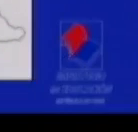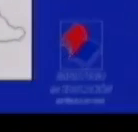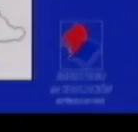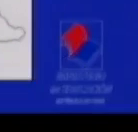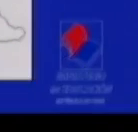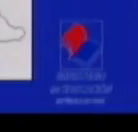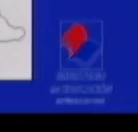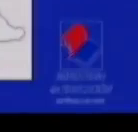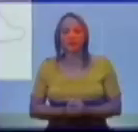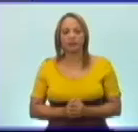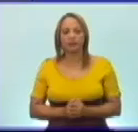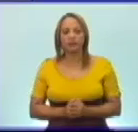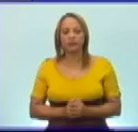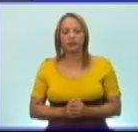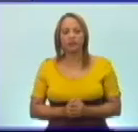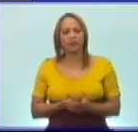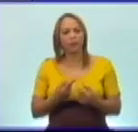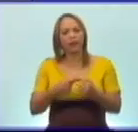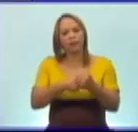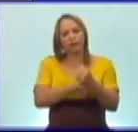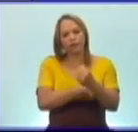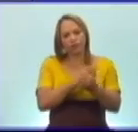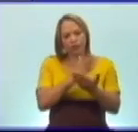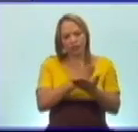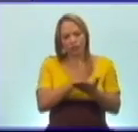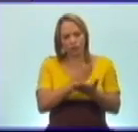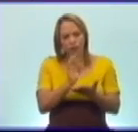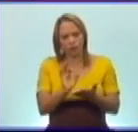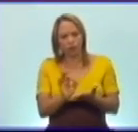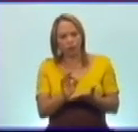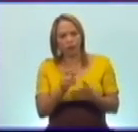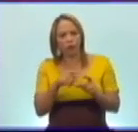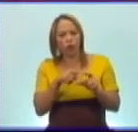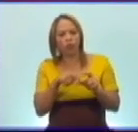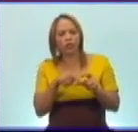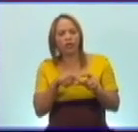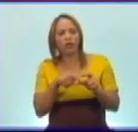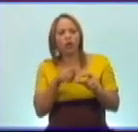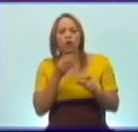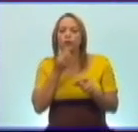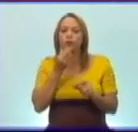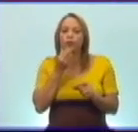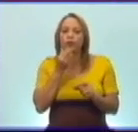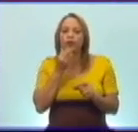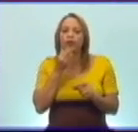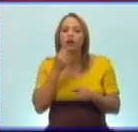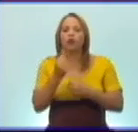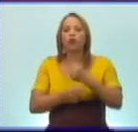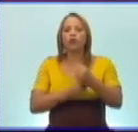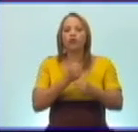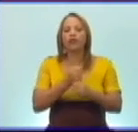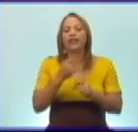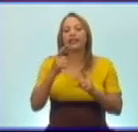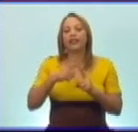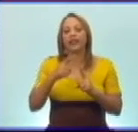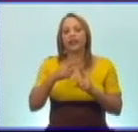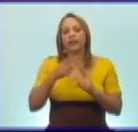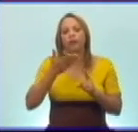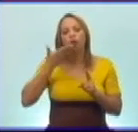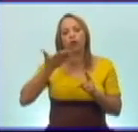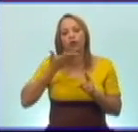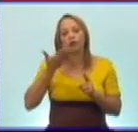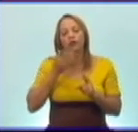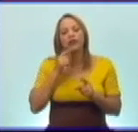Pero para profundizar en el estudio de estos contenidos, pudieran utilizar el testimonio. Y